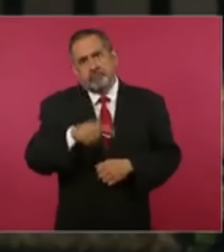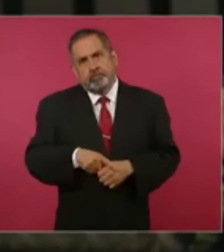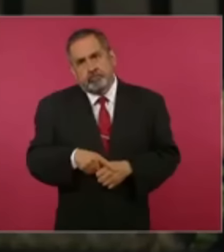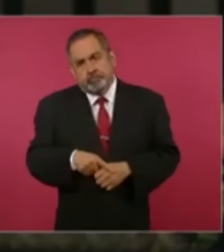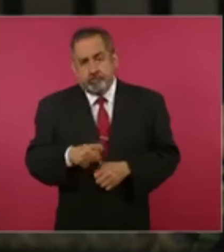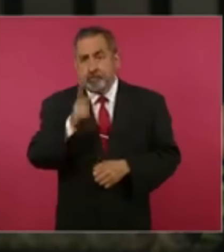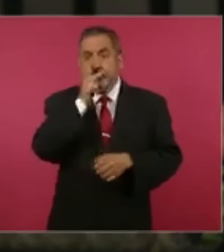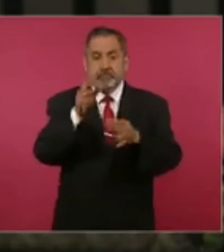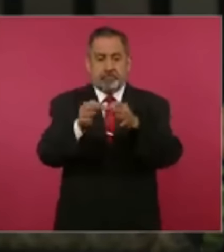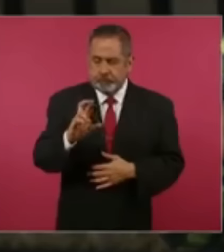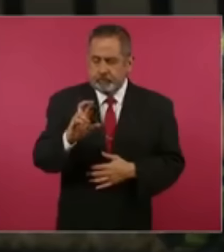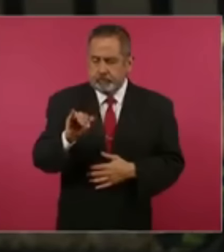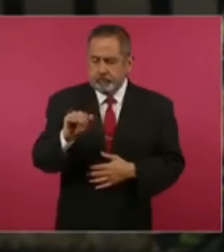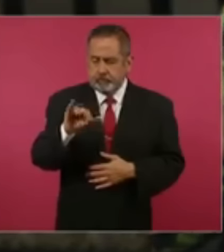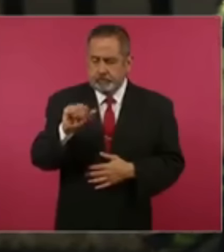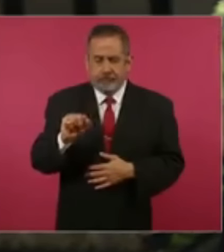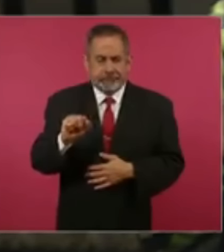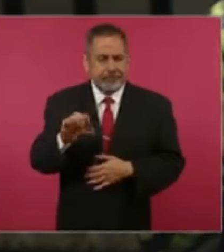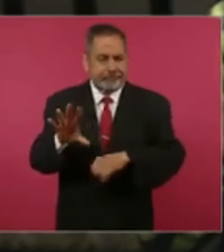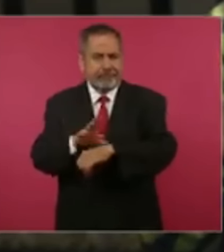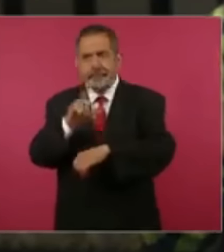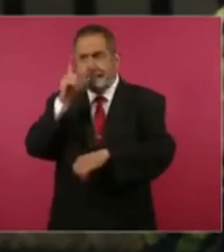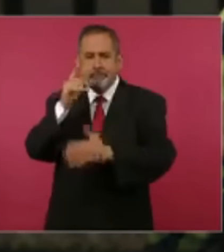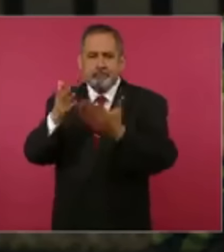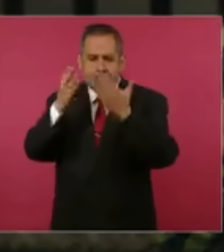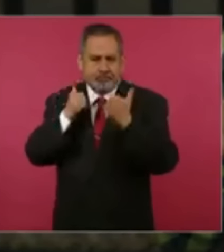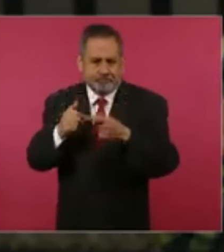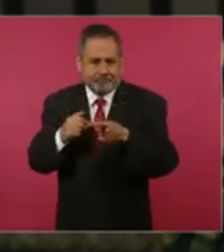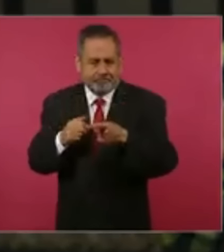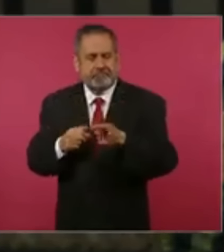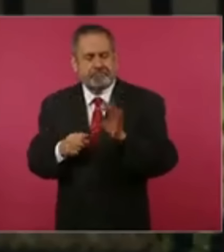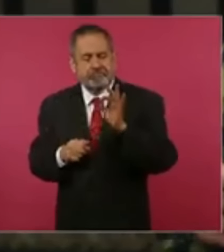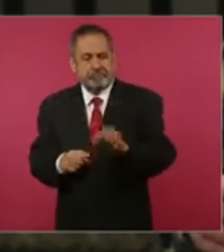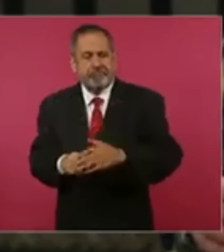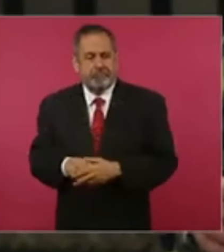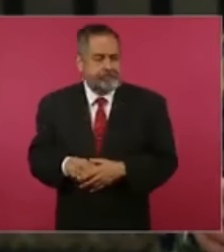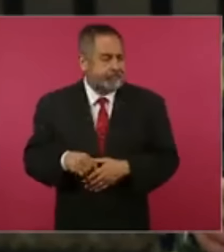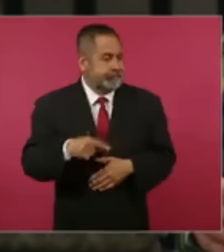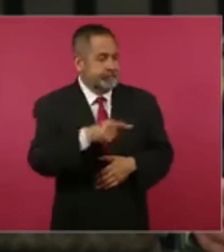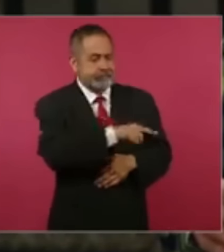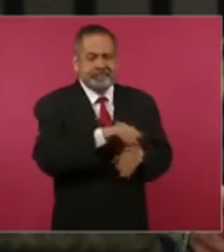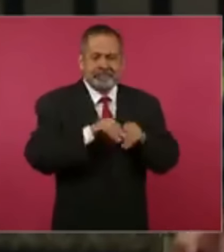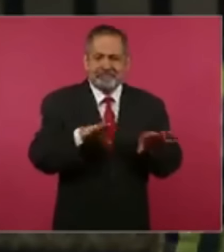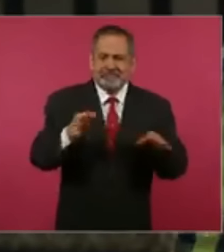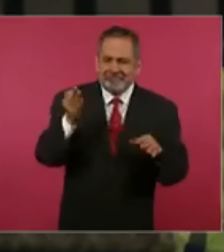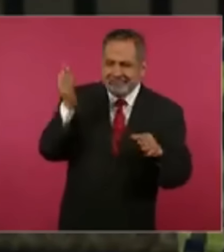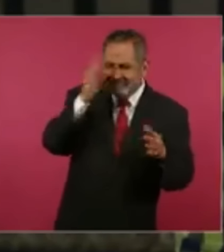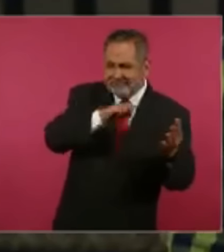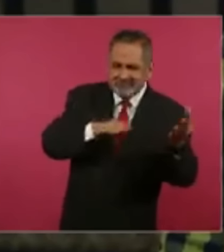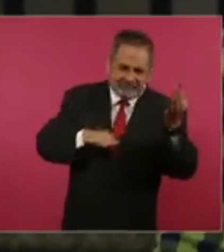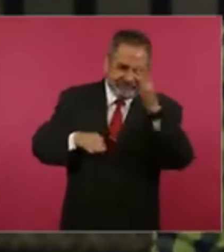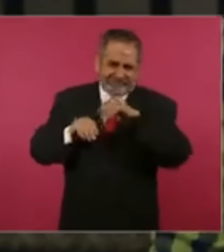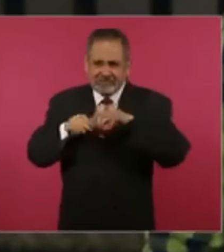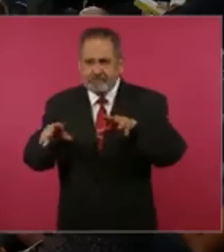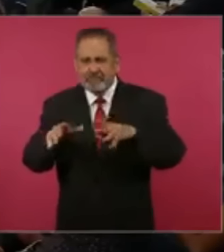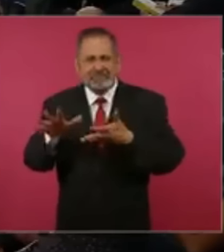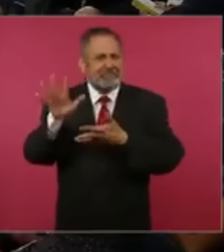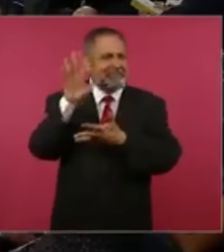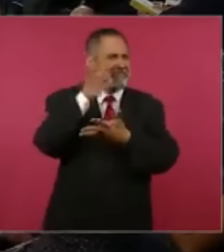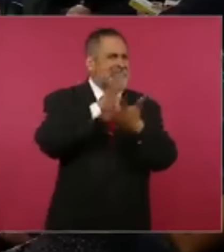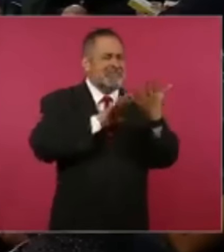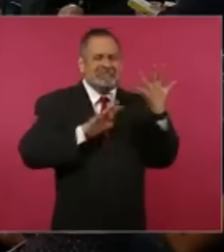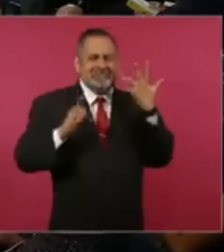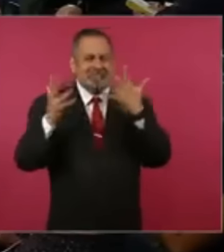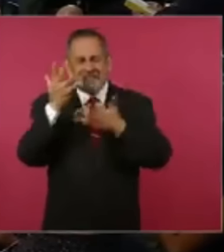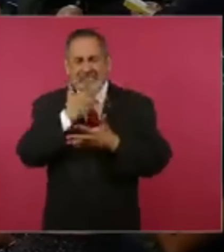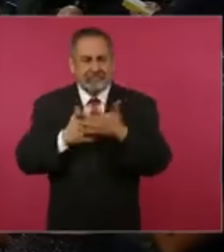esta frase, no existe crisis eléctrica en el país. La desinformación provoca confusiones, señor